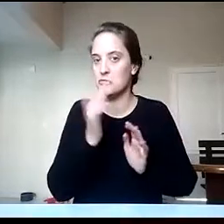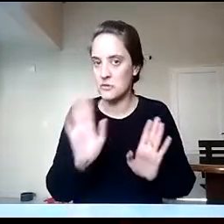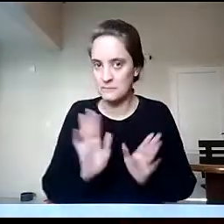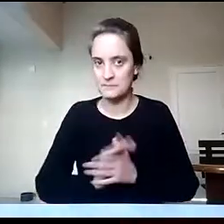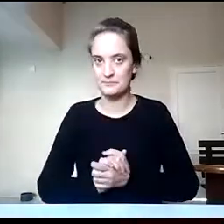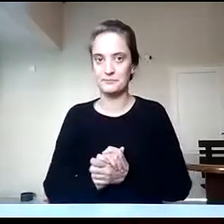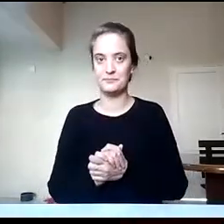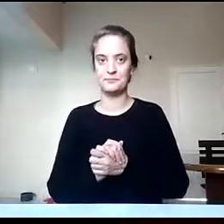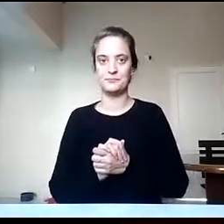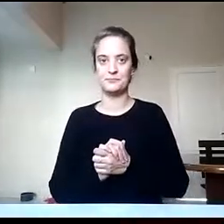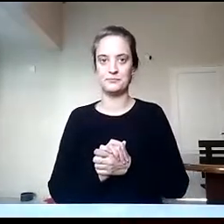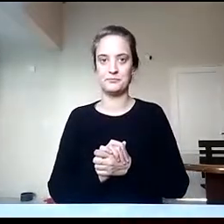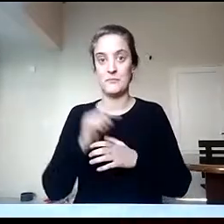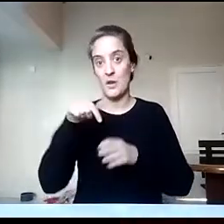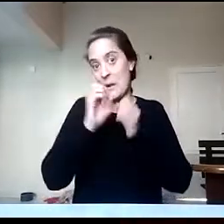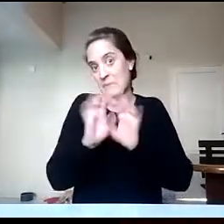Para empezar.